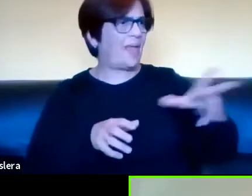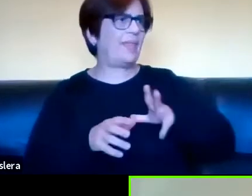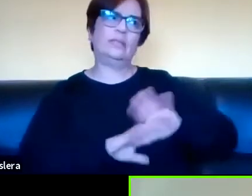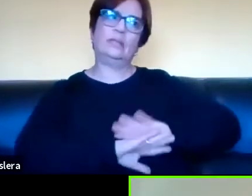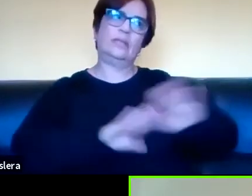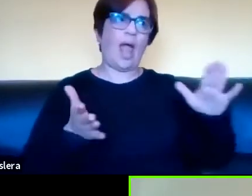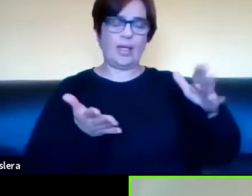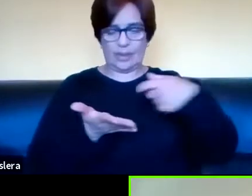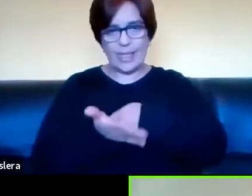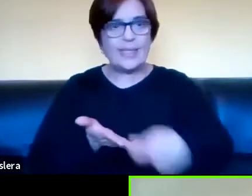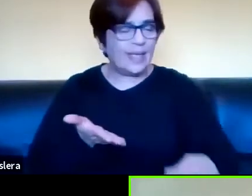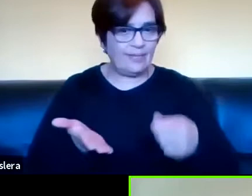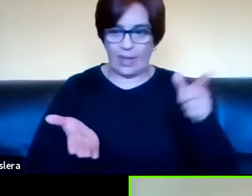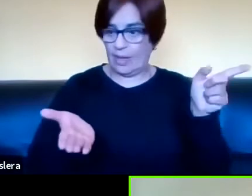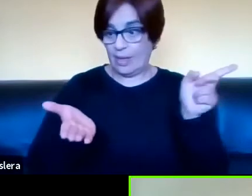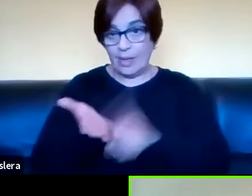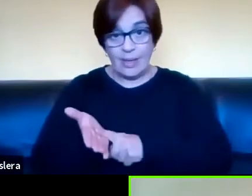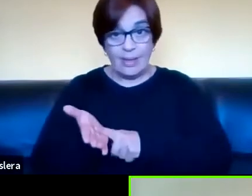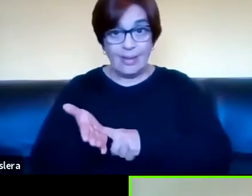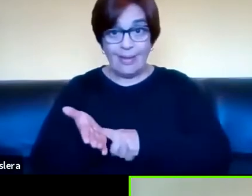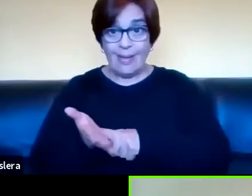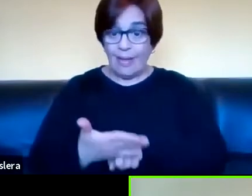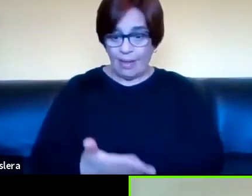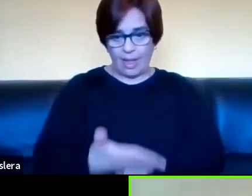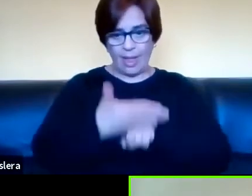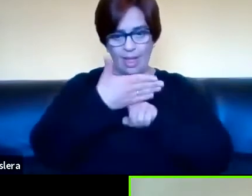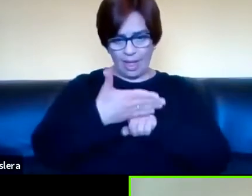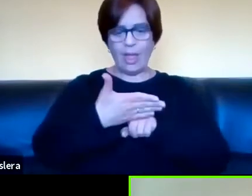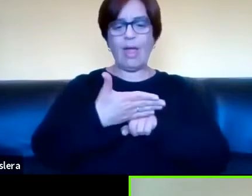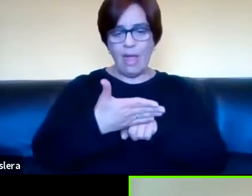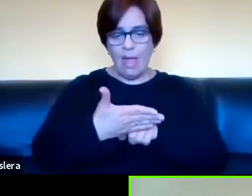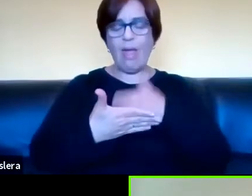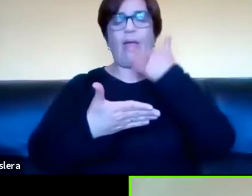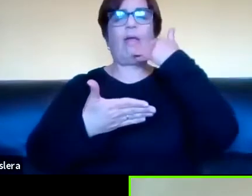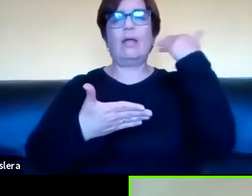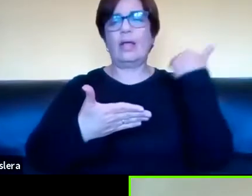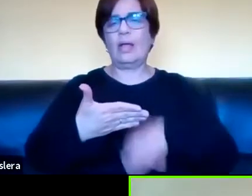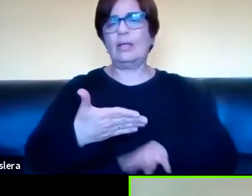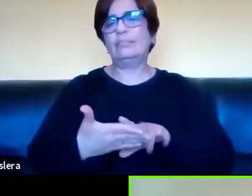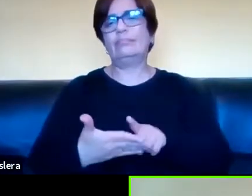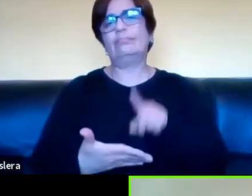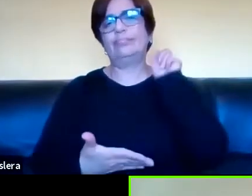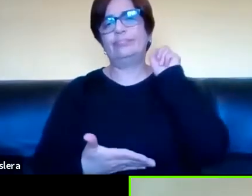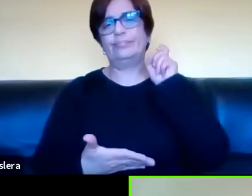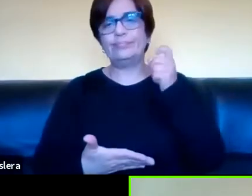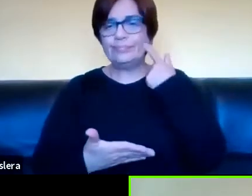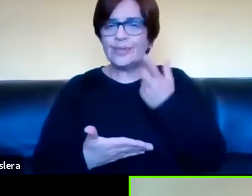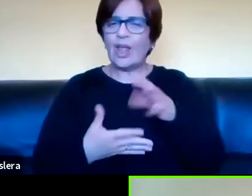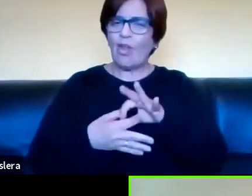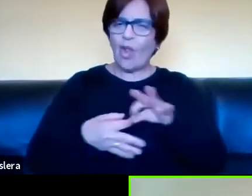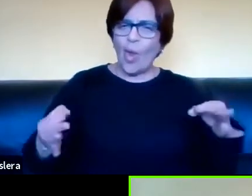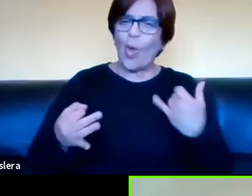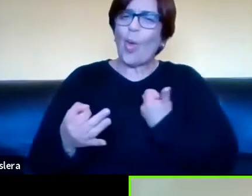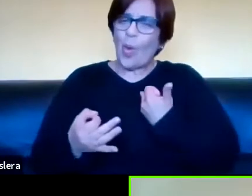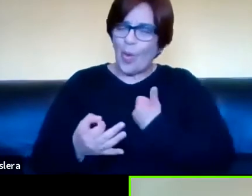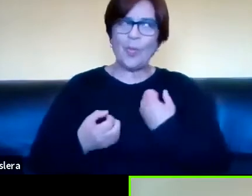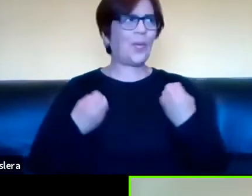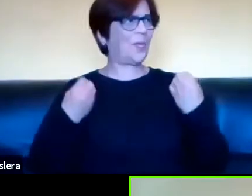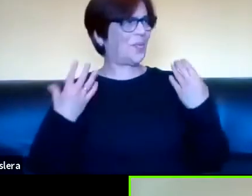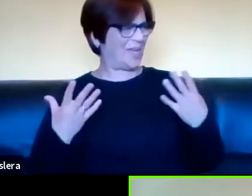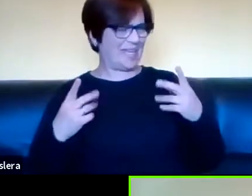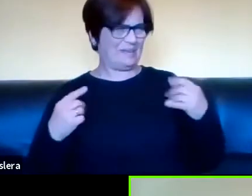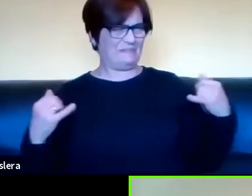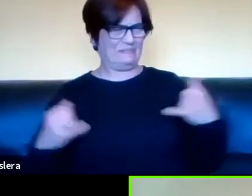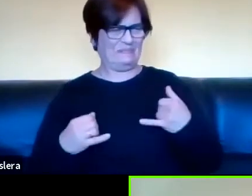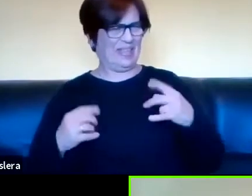escribirla. Y fue escribirla que ahí tuvimos conciencia de las características que tenía la oración y por qué a mí no me